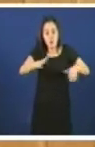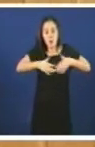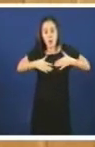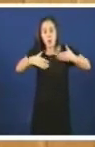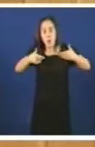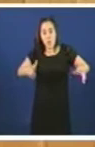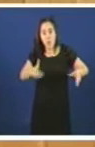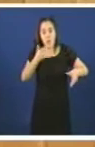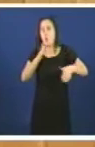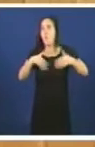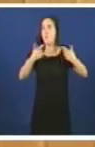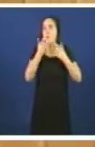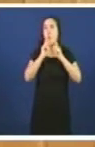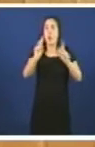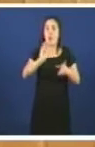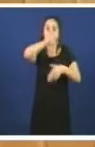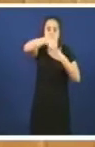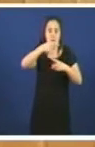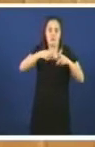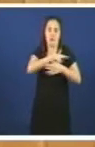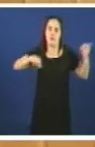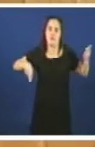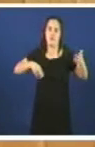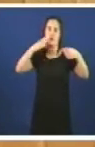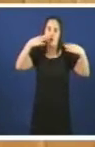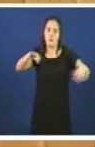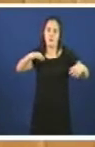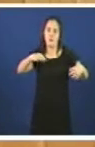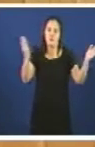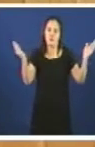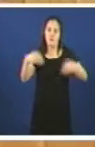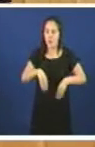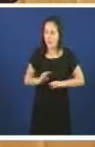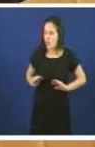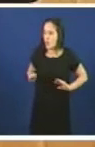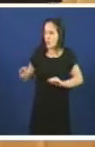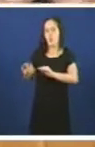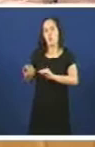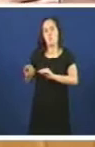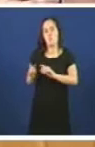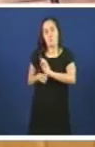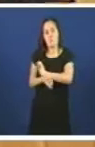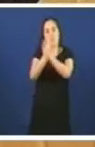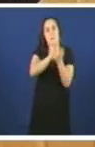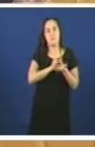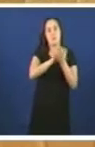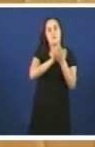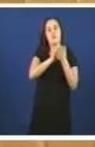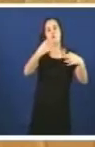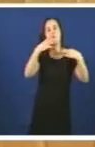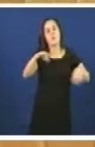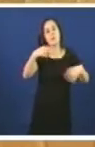de nomenclatura oficial da propia Xunta de Galiza. Vostés reconverten os servizos de normalización lingüística dos concellos en